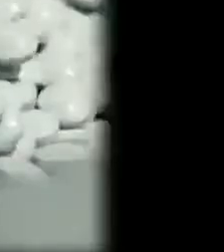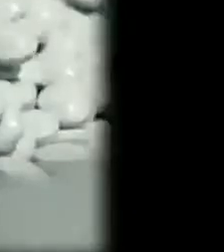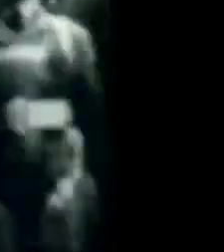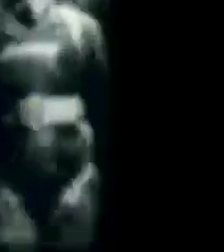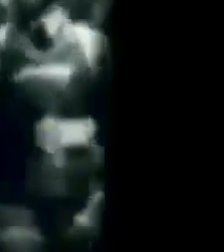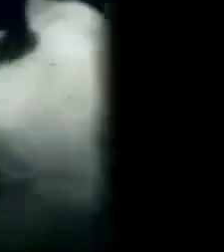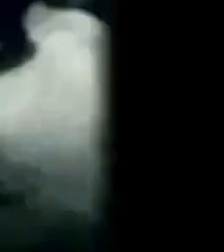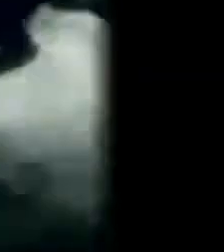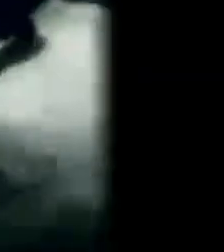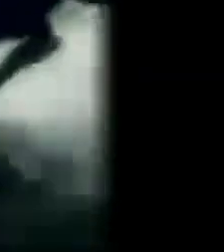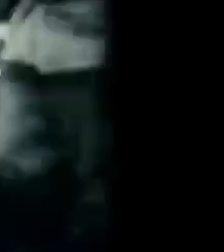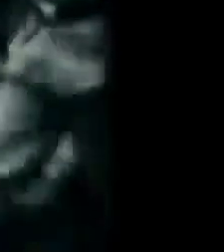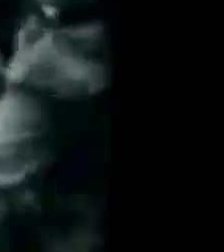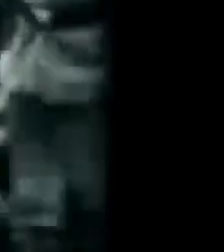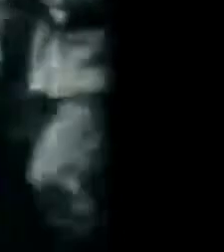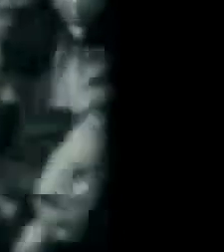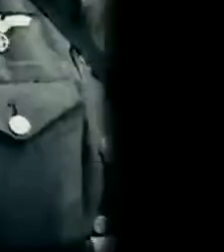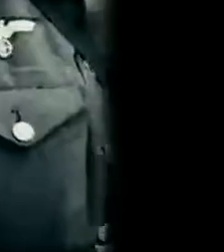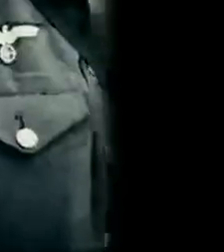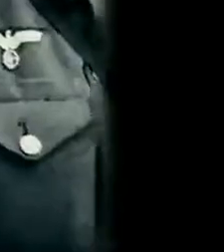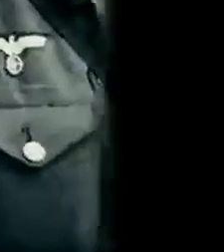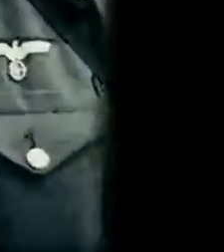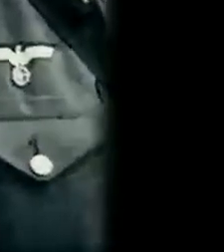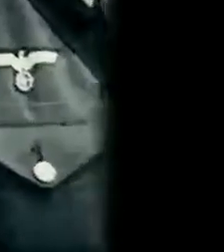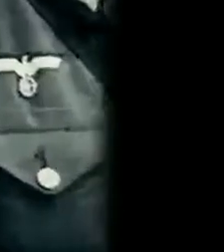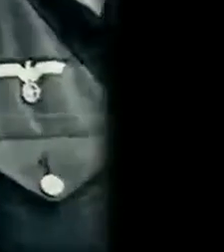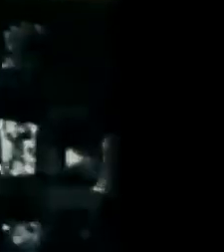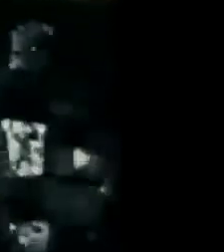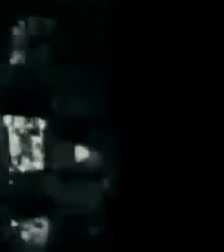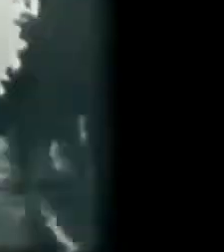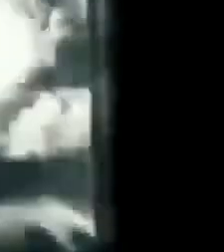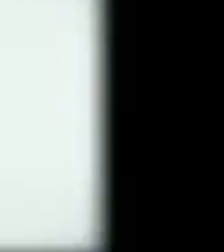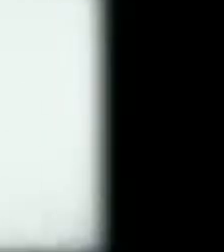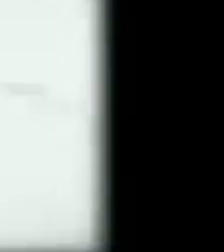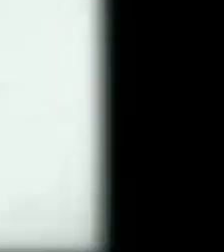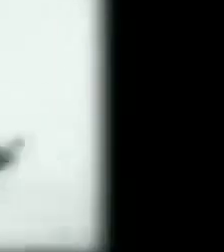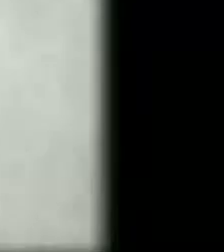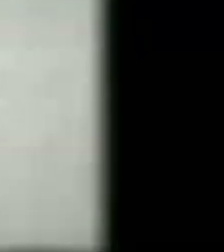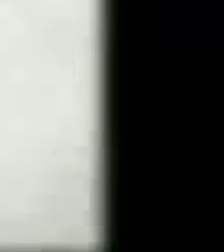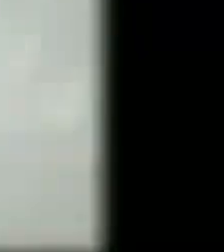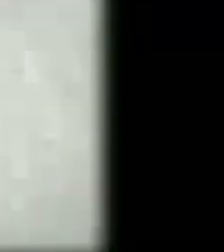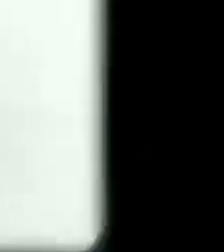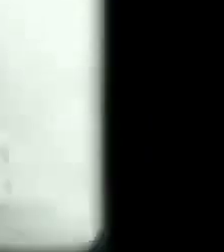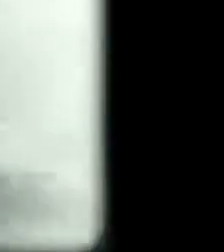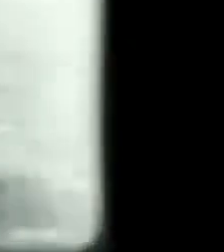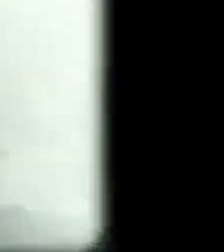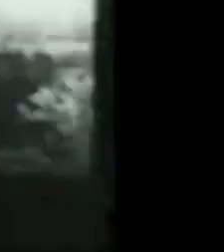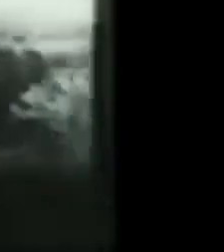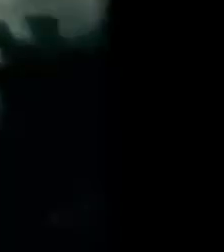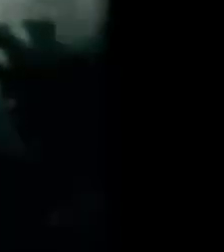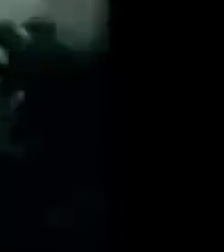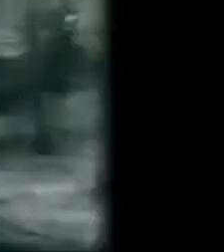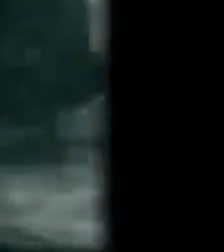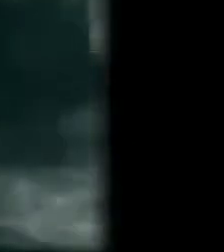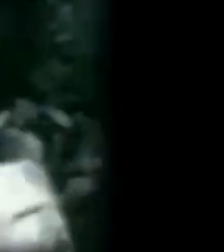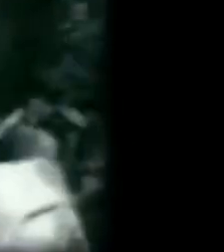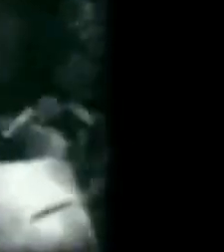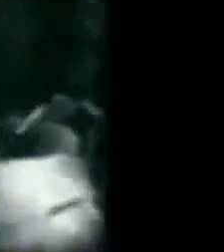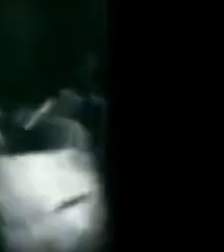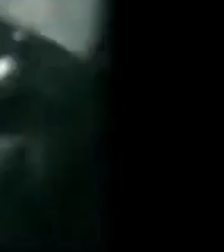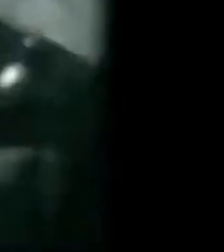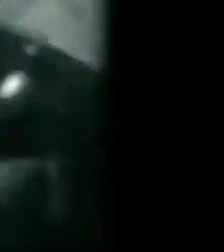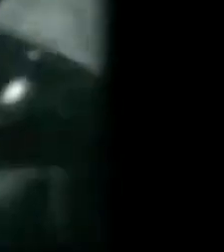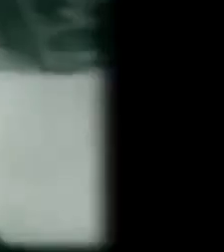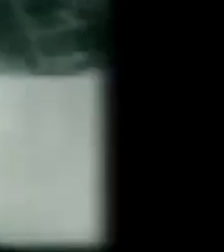metanfetaminas para convertir a sus soldados en seres incansables y deshumanizados. Bajo su efecto, el ejército nazi inicia la